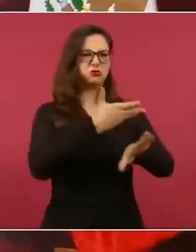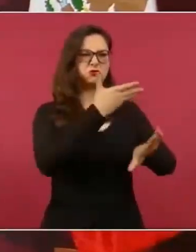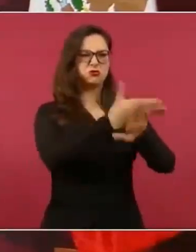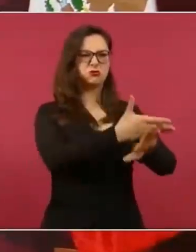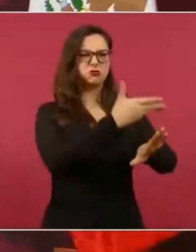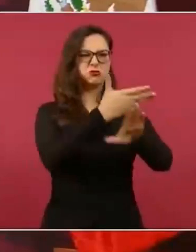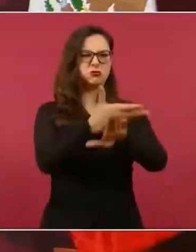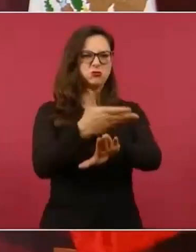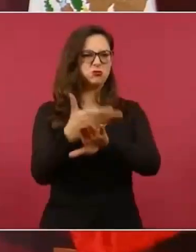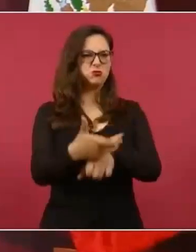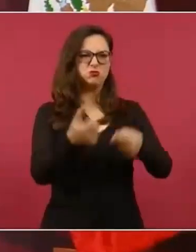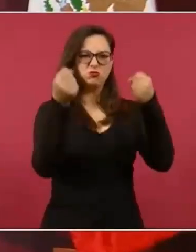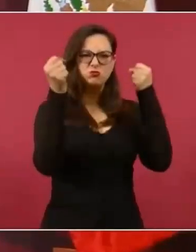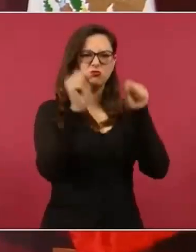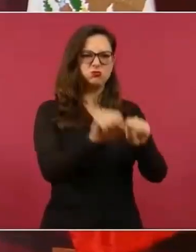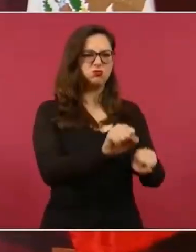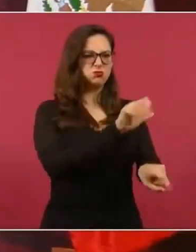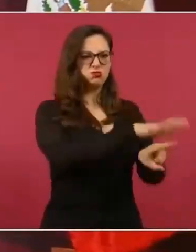estamos atendiendo las causas.